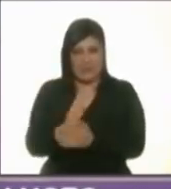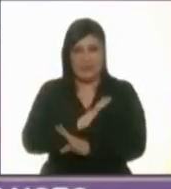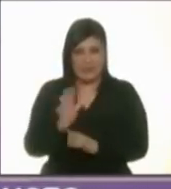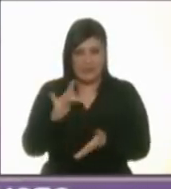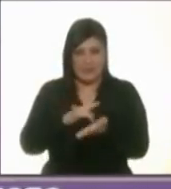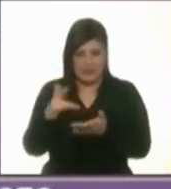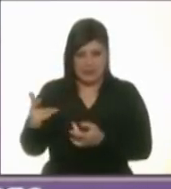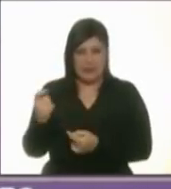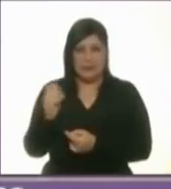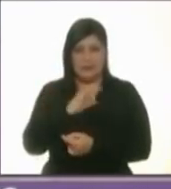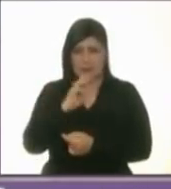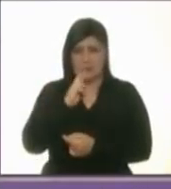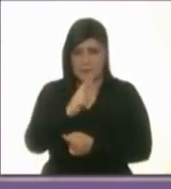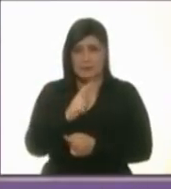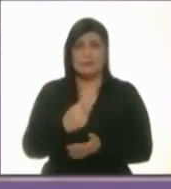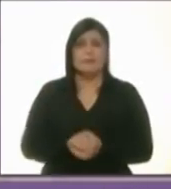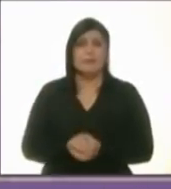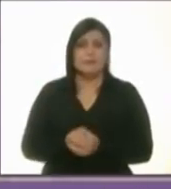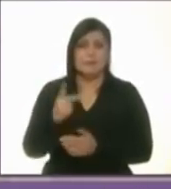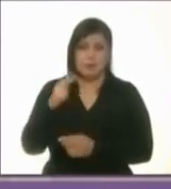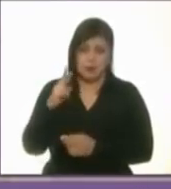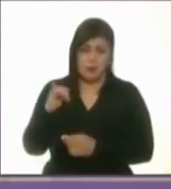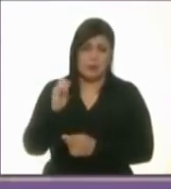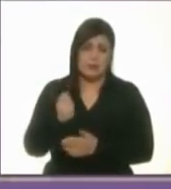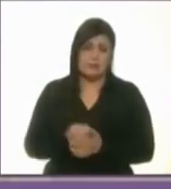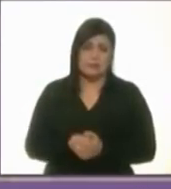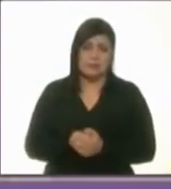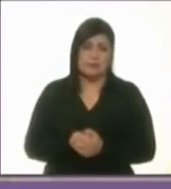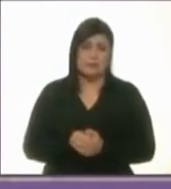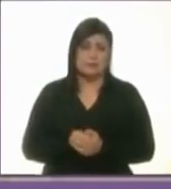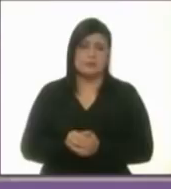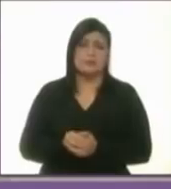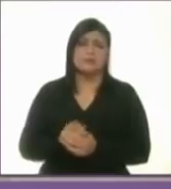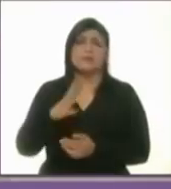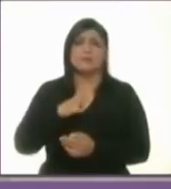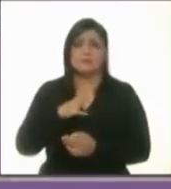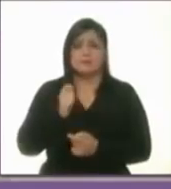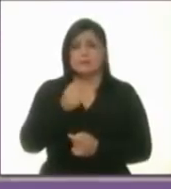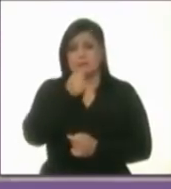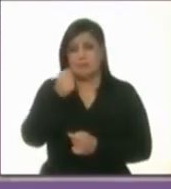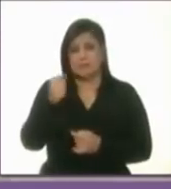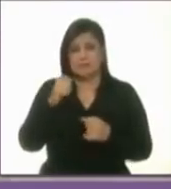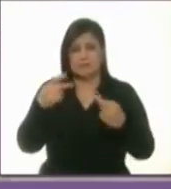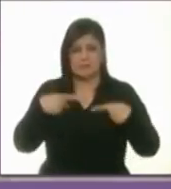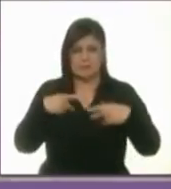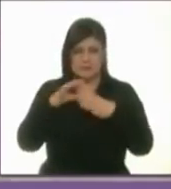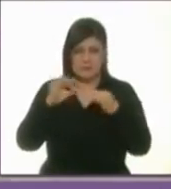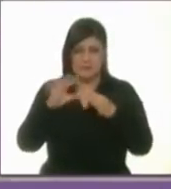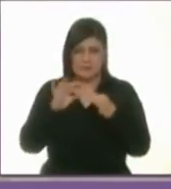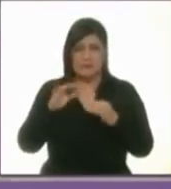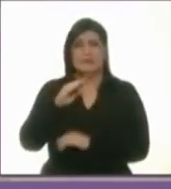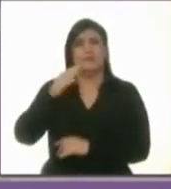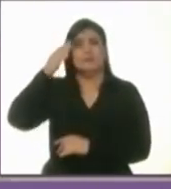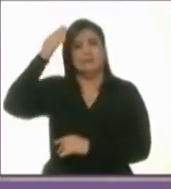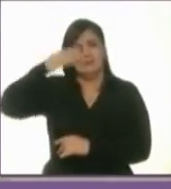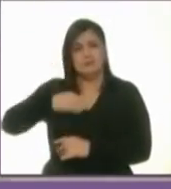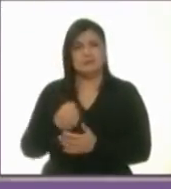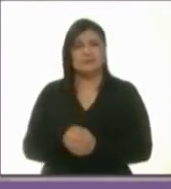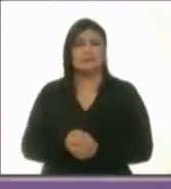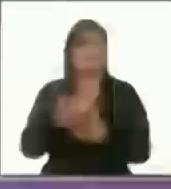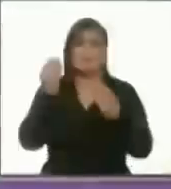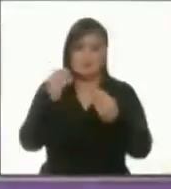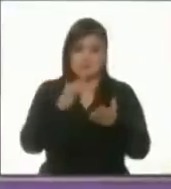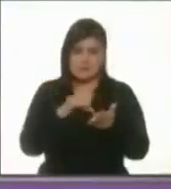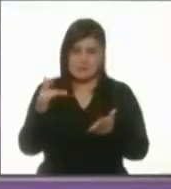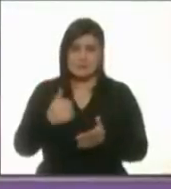quisiera responder a la candidata Purificación Carpinteiro Tiene la palabra Alejandra Barrales. Muchas gracias.